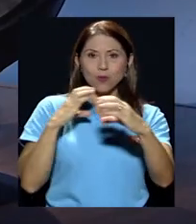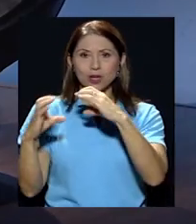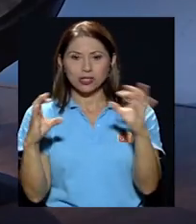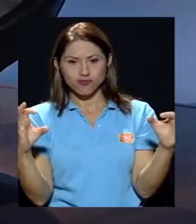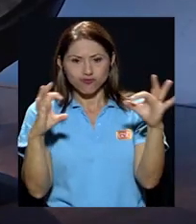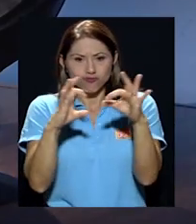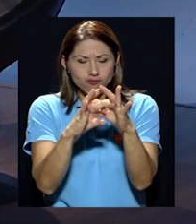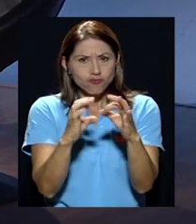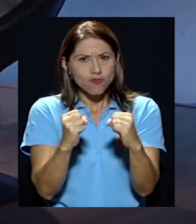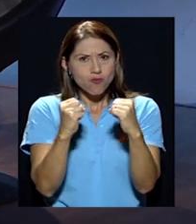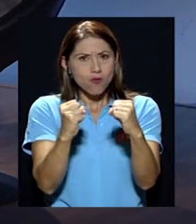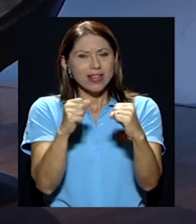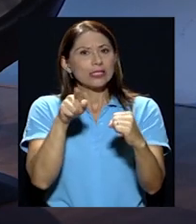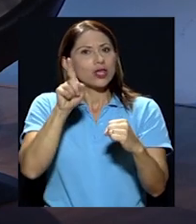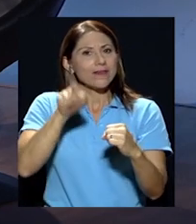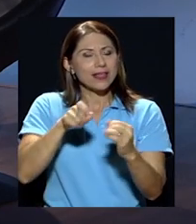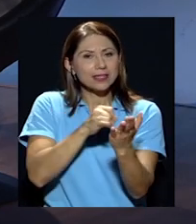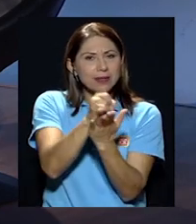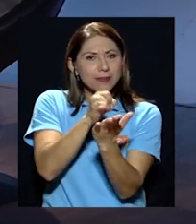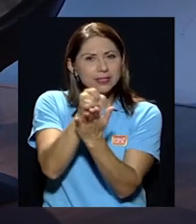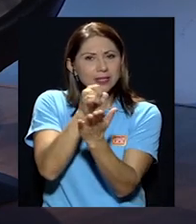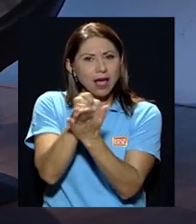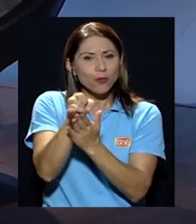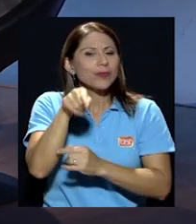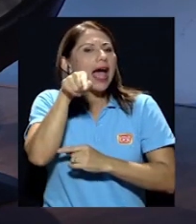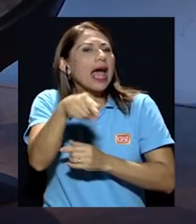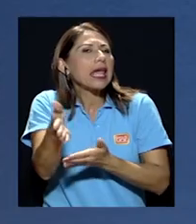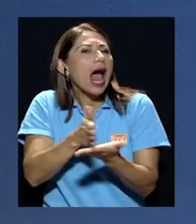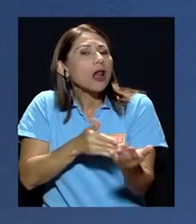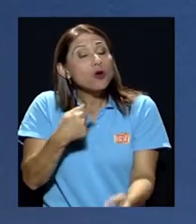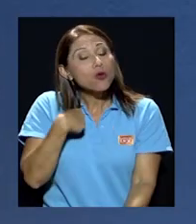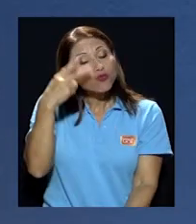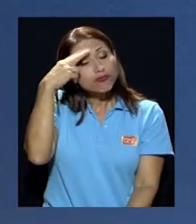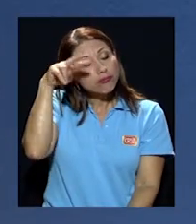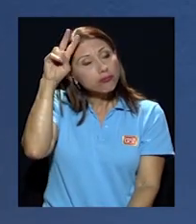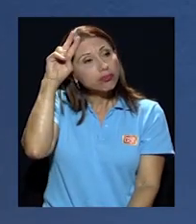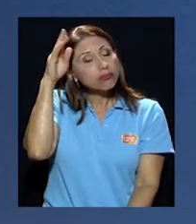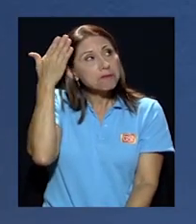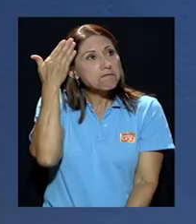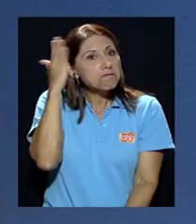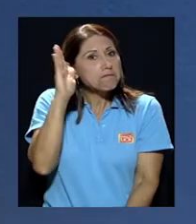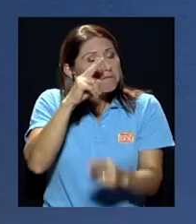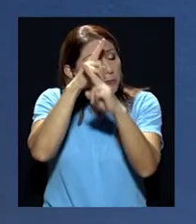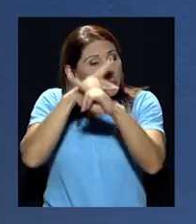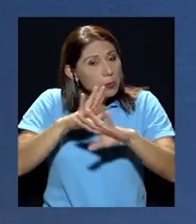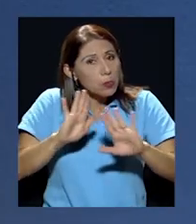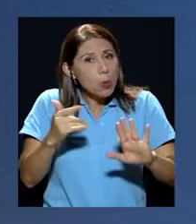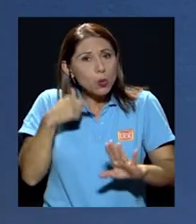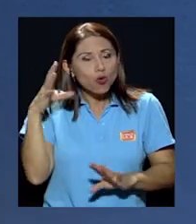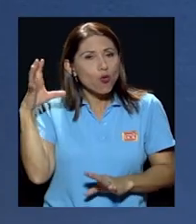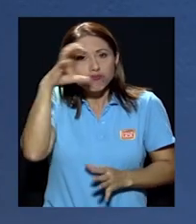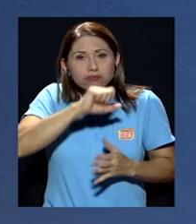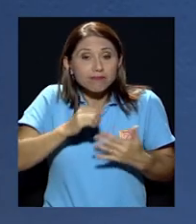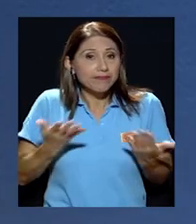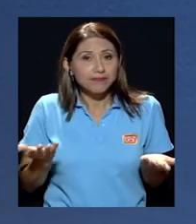algo que uno ingenuamente tal vez ignoraba, desconocía o no lo percibía simplemente,